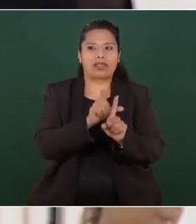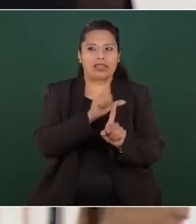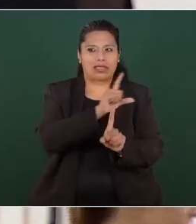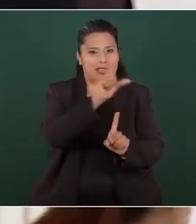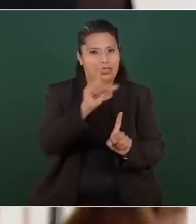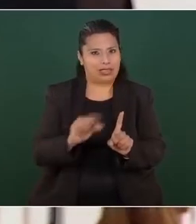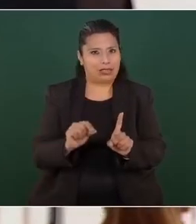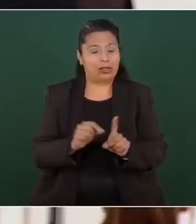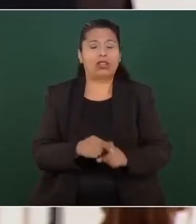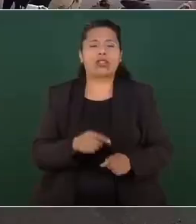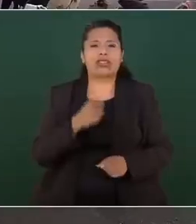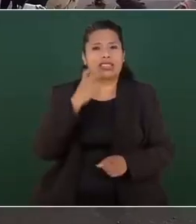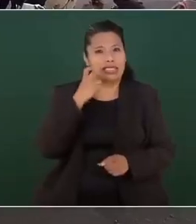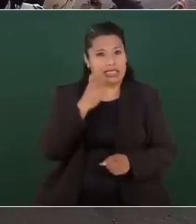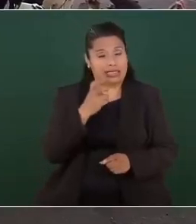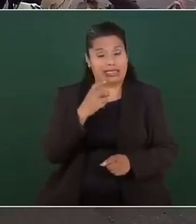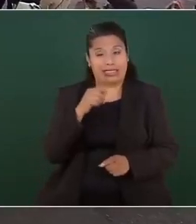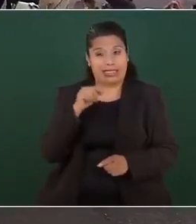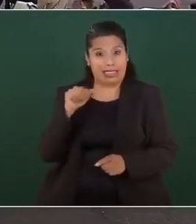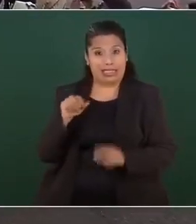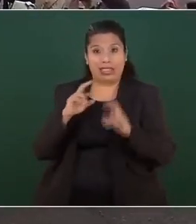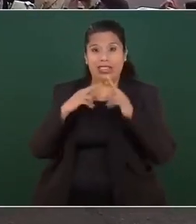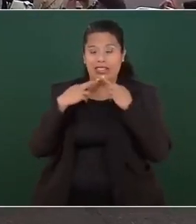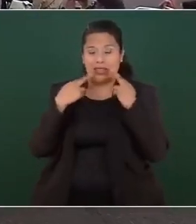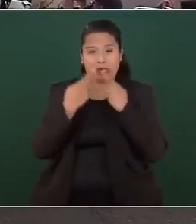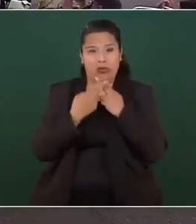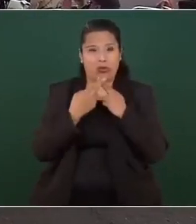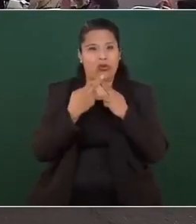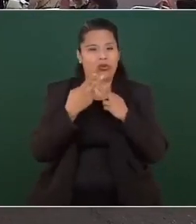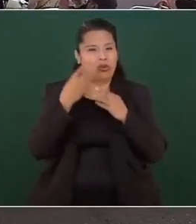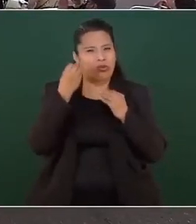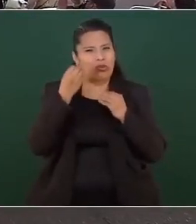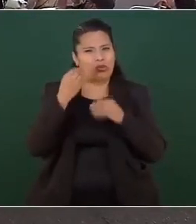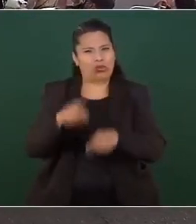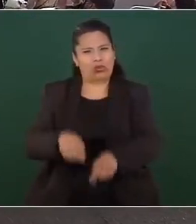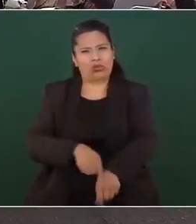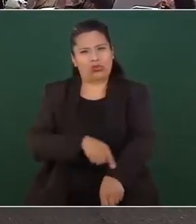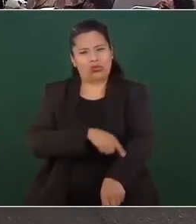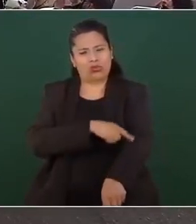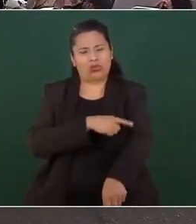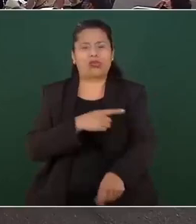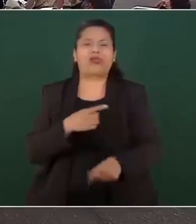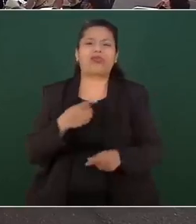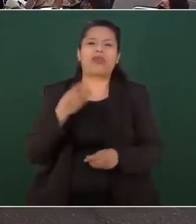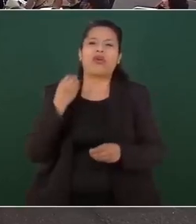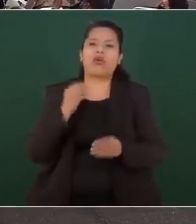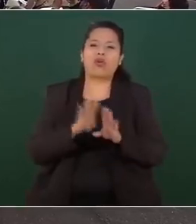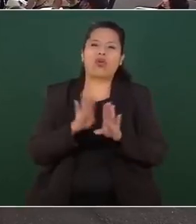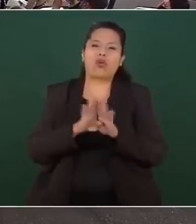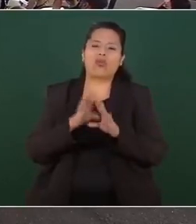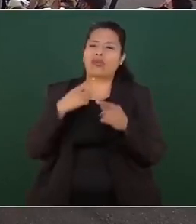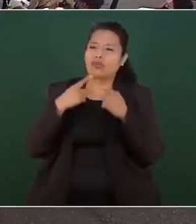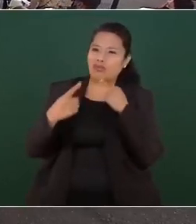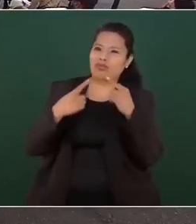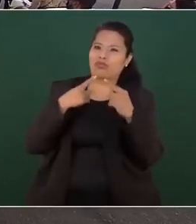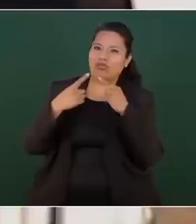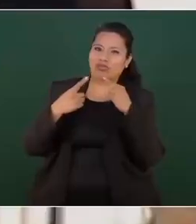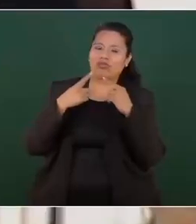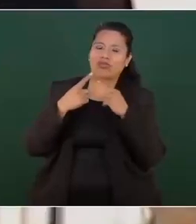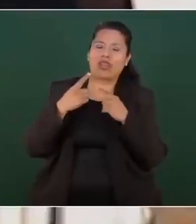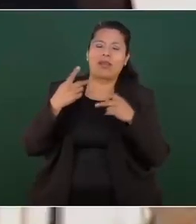En esta sesión larga hubo mayoría de votos a favor, hubo dos abstenciones.